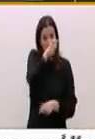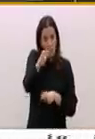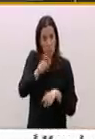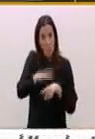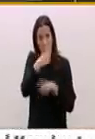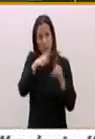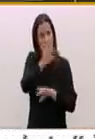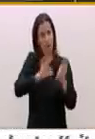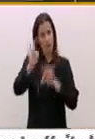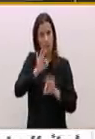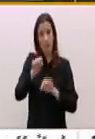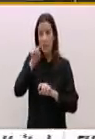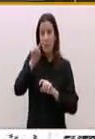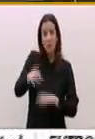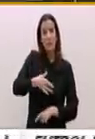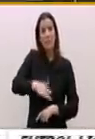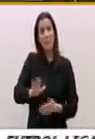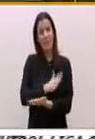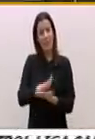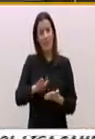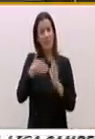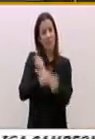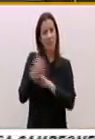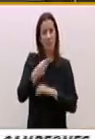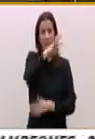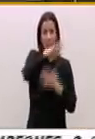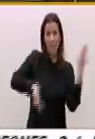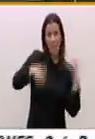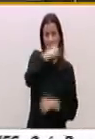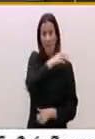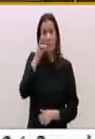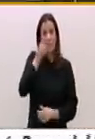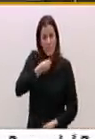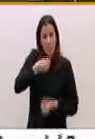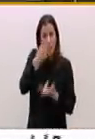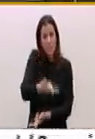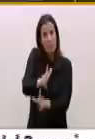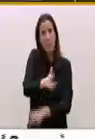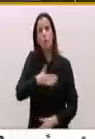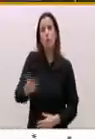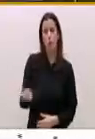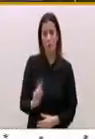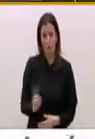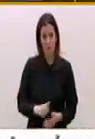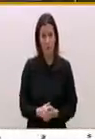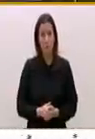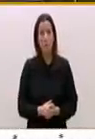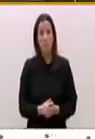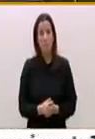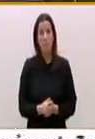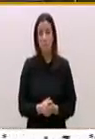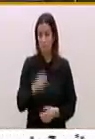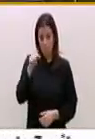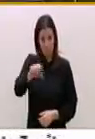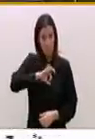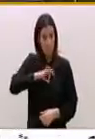intransigencia trate de impedir que catalanes y catalanas expresen libremente en las urnas. Esta es, señorías, una